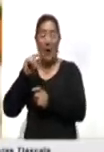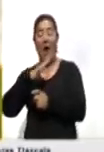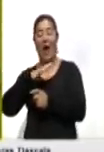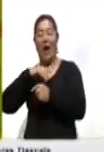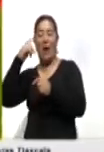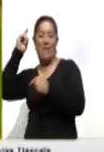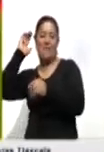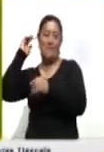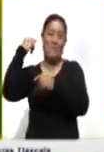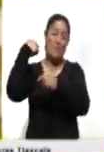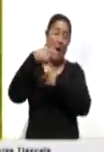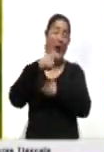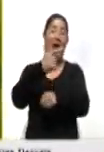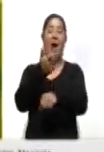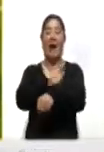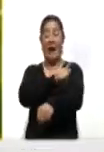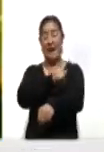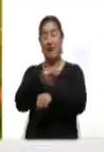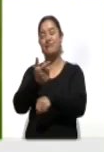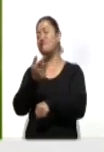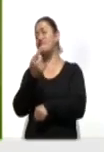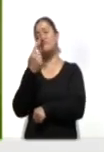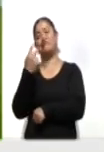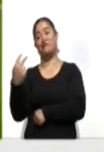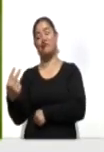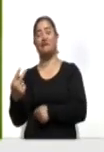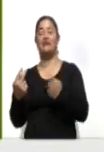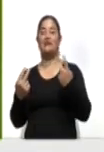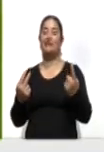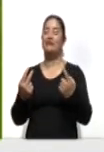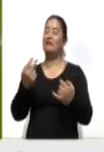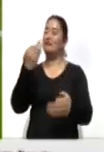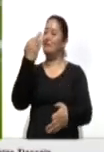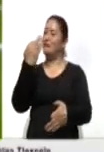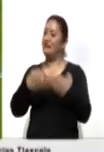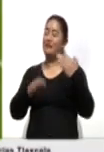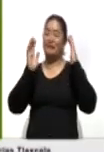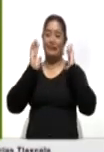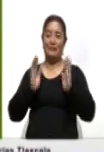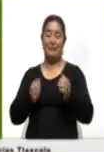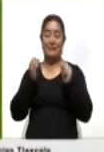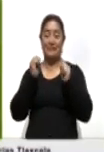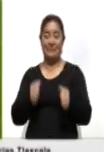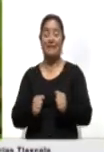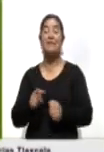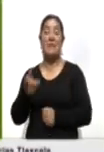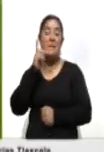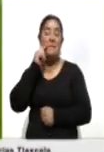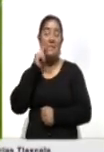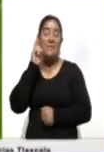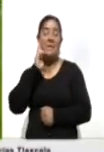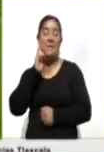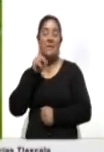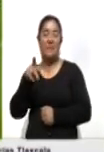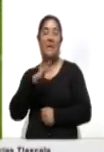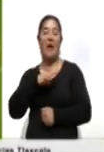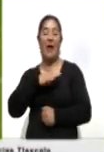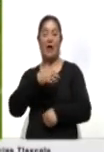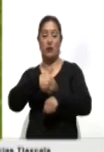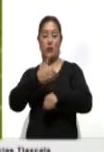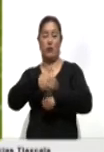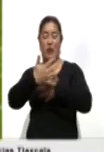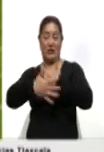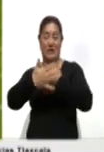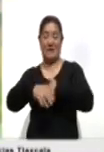el 2-1 definitivo. El rival del repechaje se conocerá el día de mañana, que termine toda esta jornada número 15.